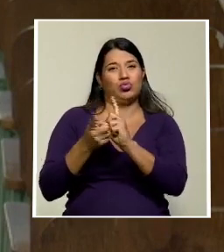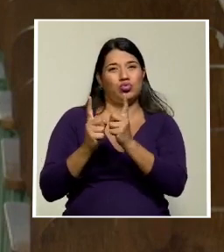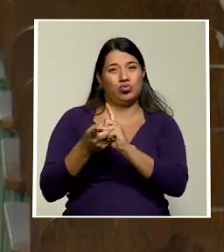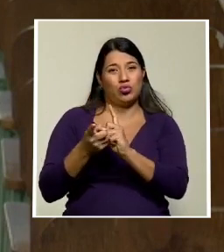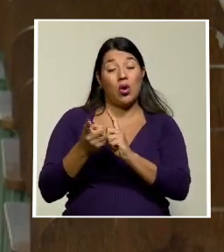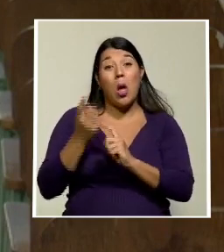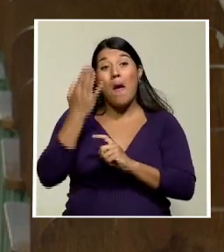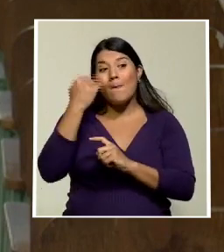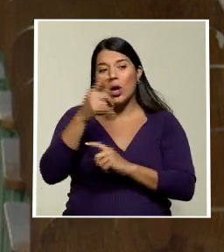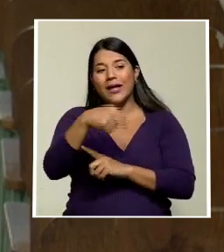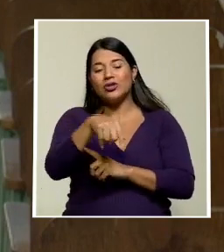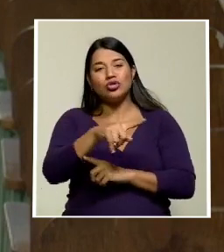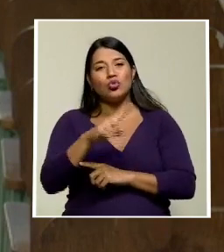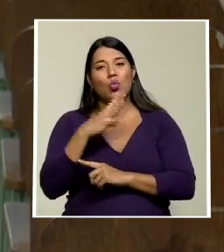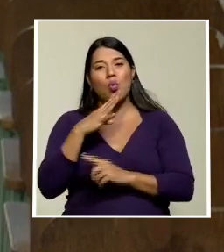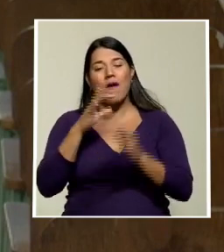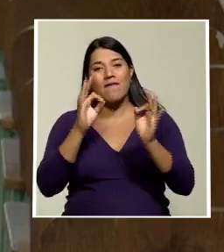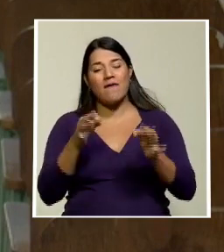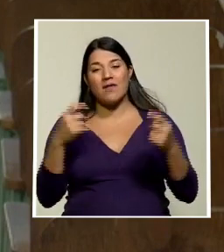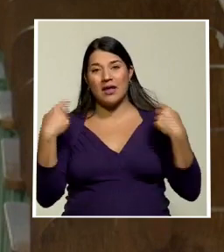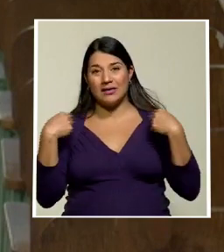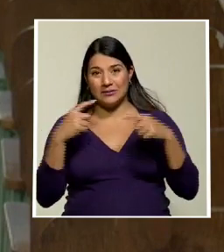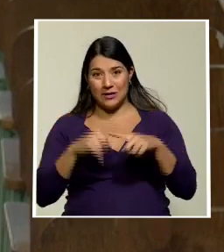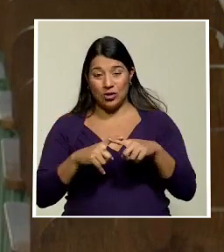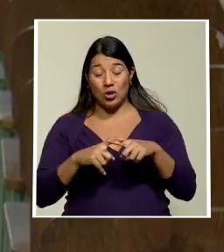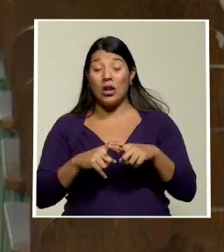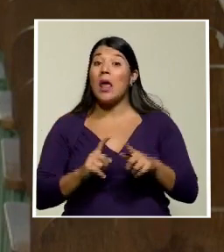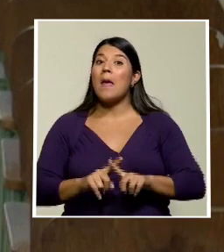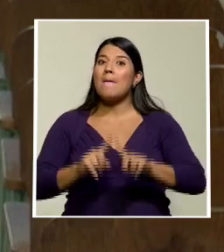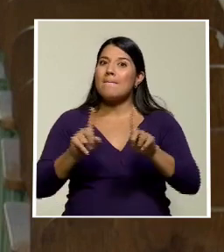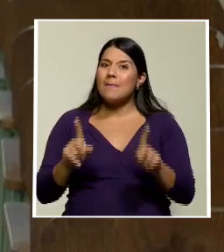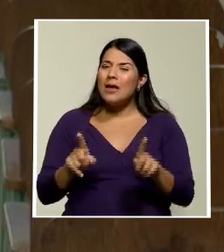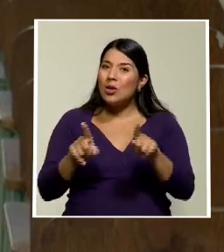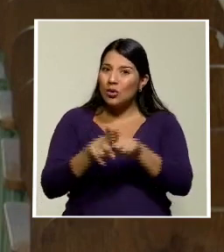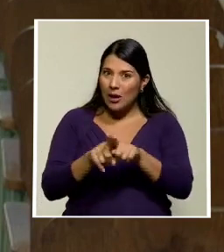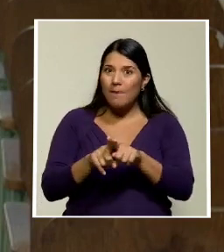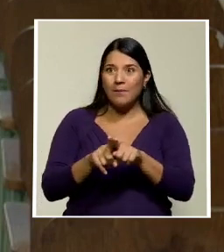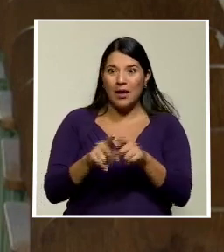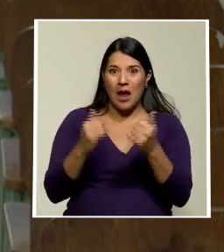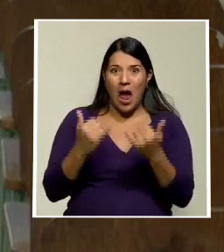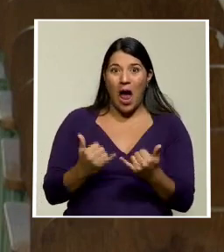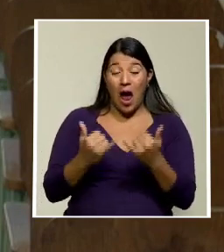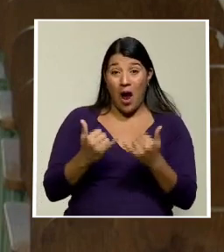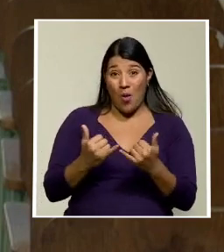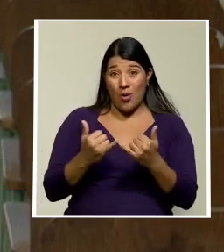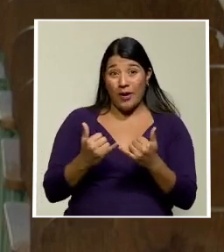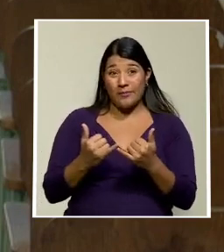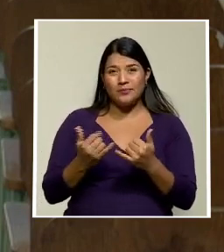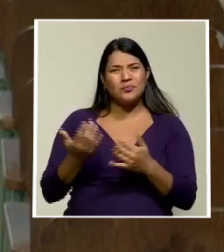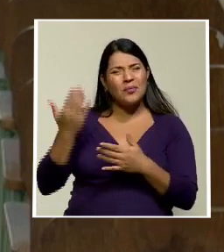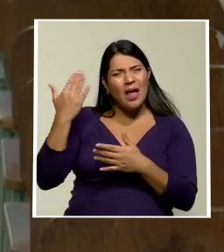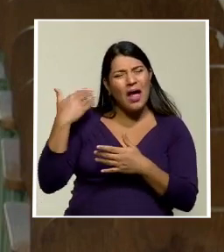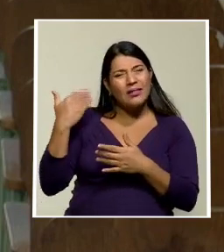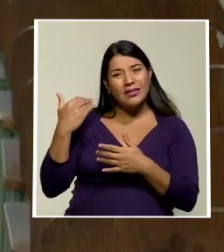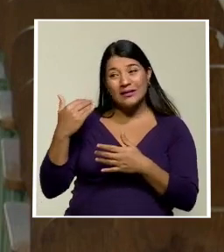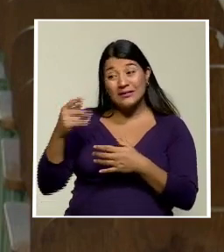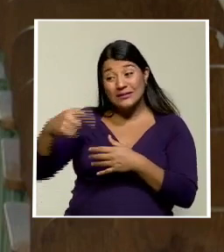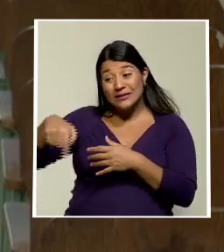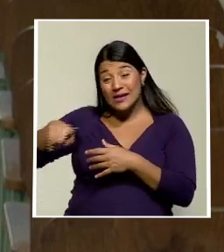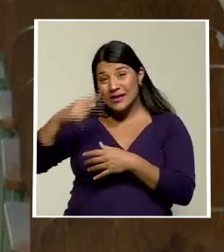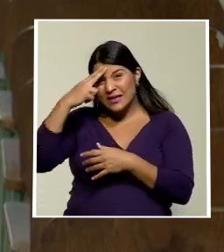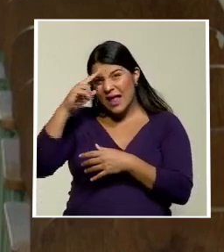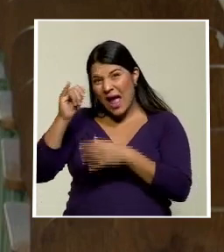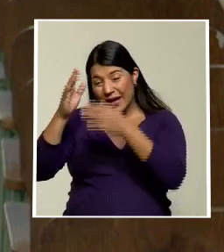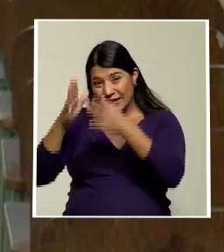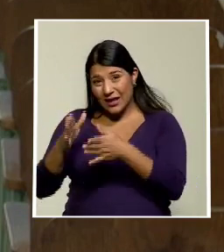cambia es la cantidad del flujo que está pasando en el país. El tapón que había entre Colombia y Panamá, que también